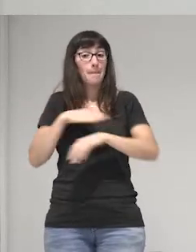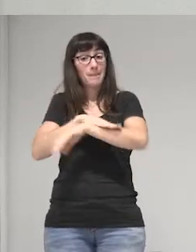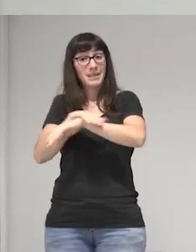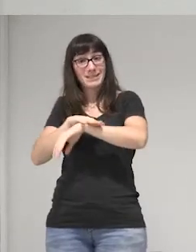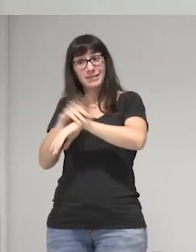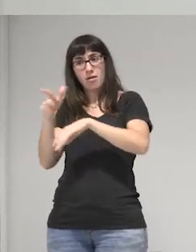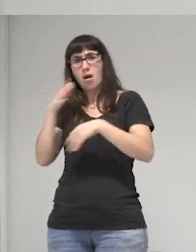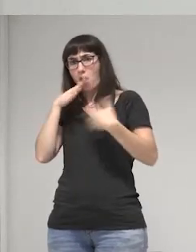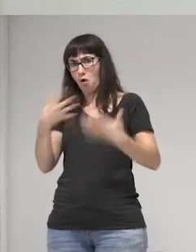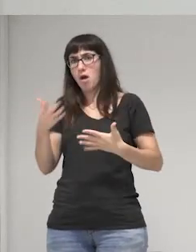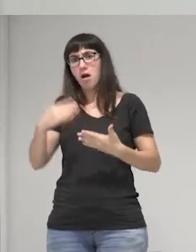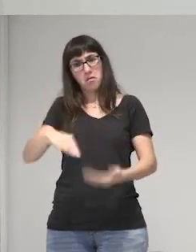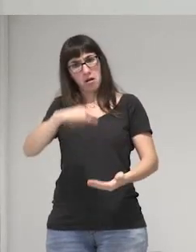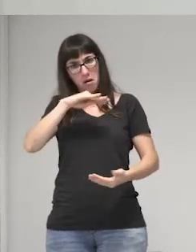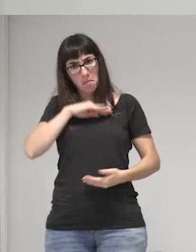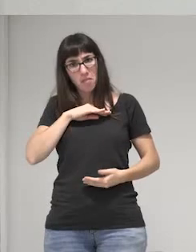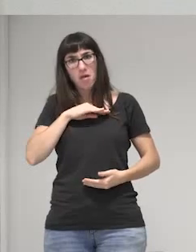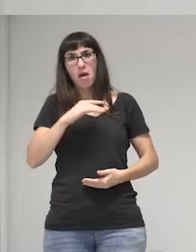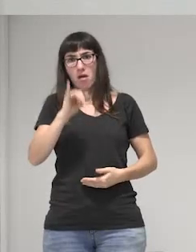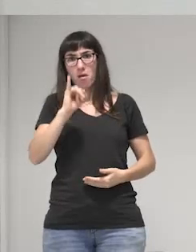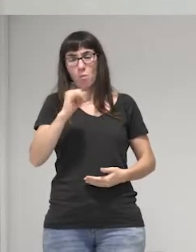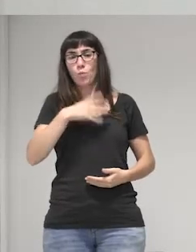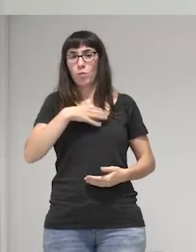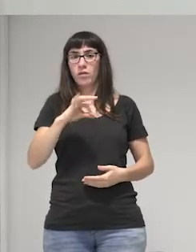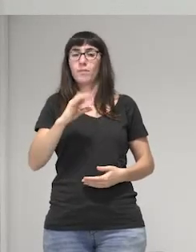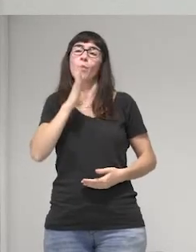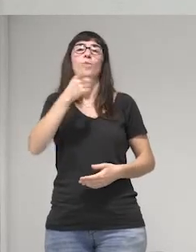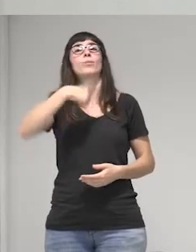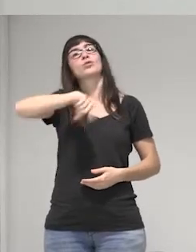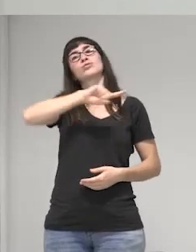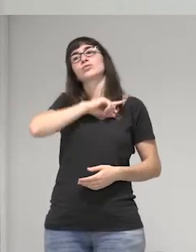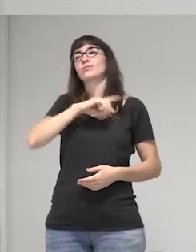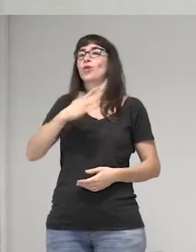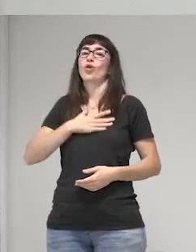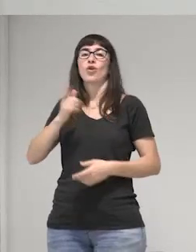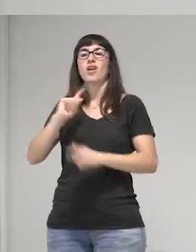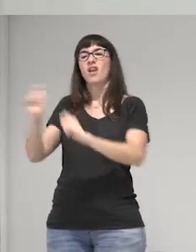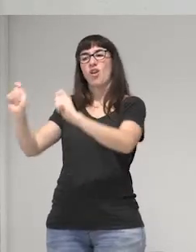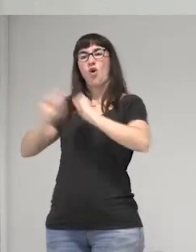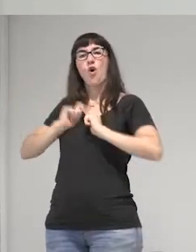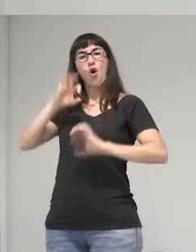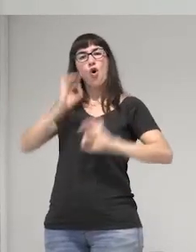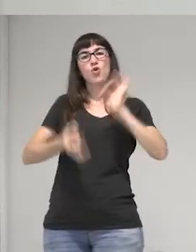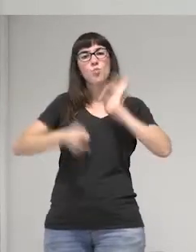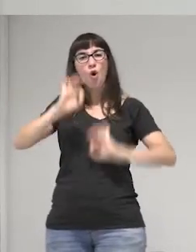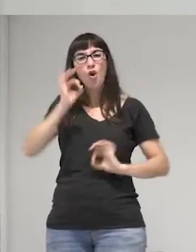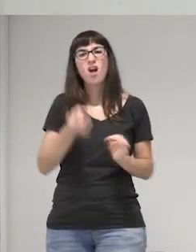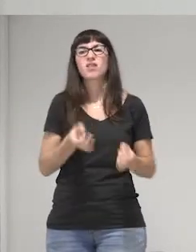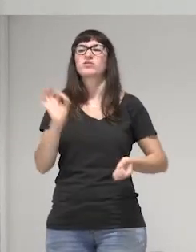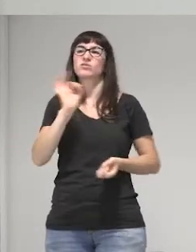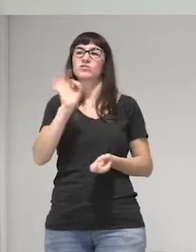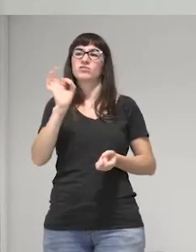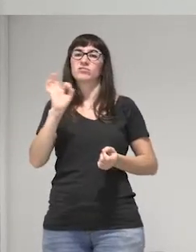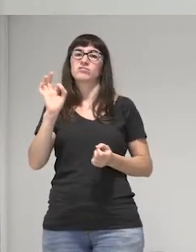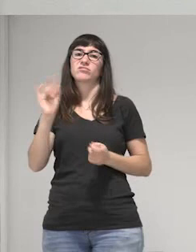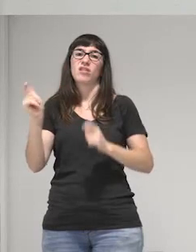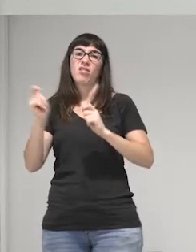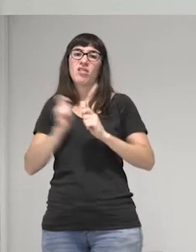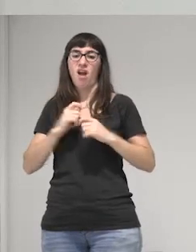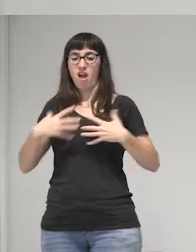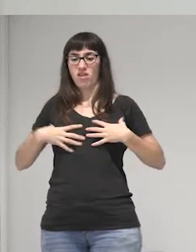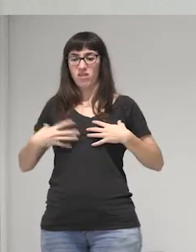tiene la capacidad instalada porque nosotras no queremos que nos den hormonas o que nos den implantes